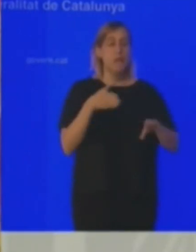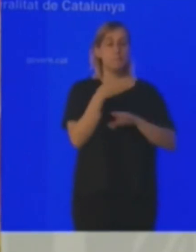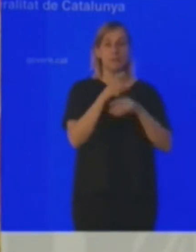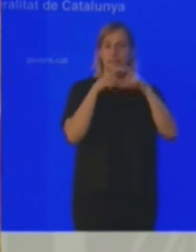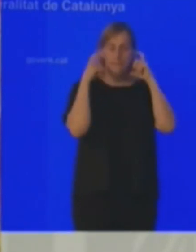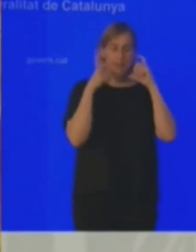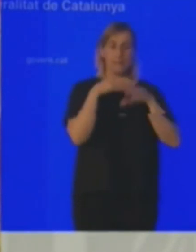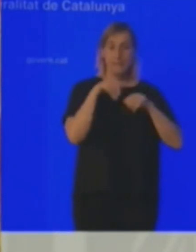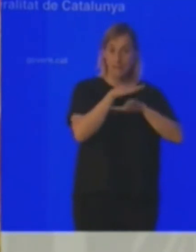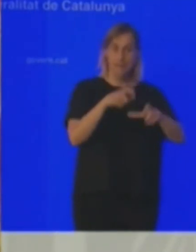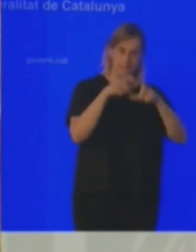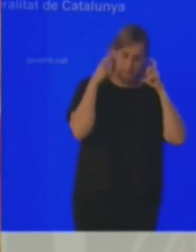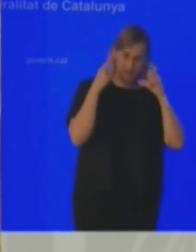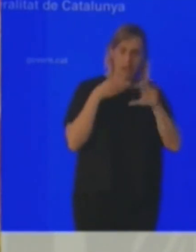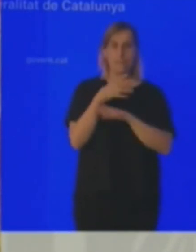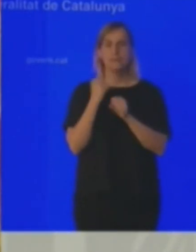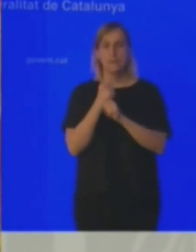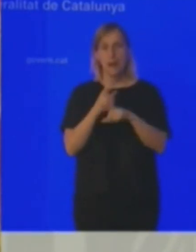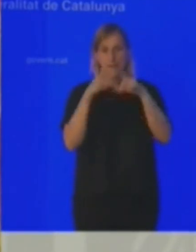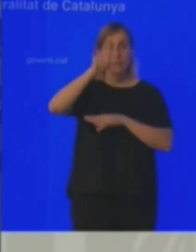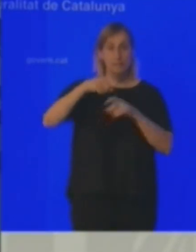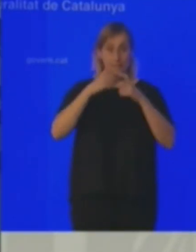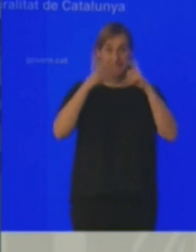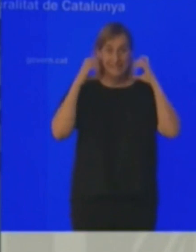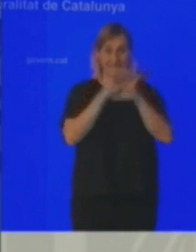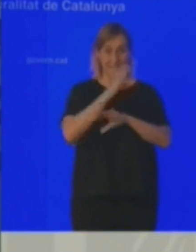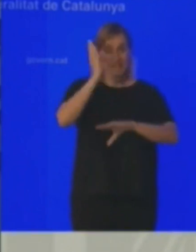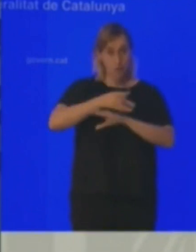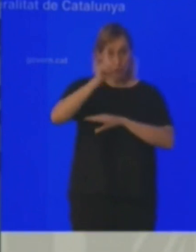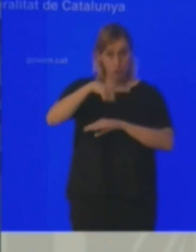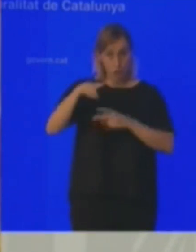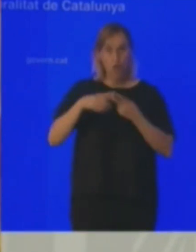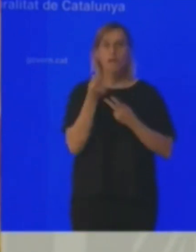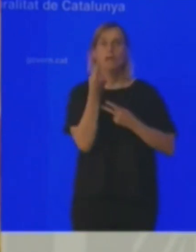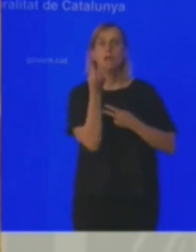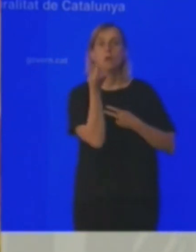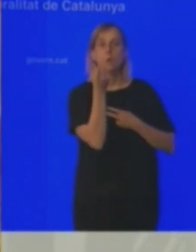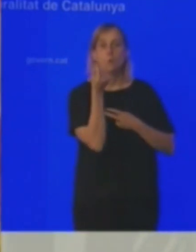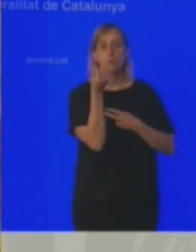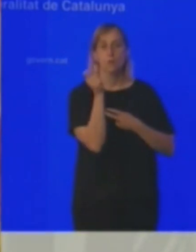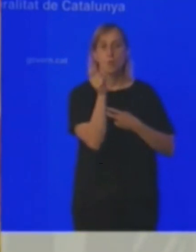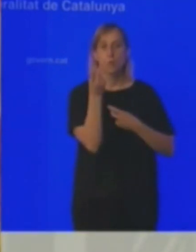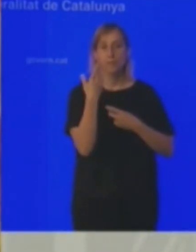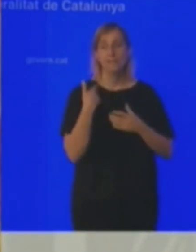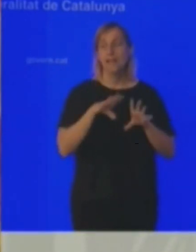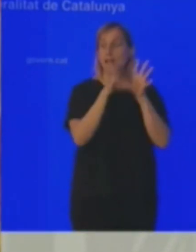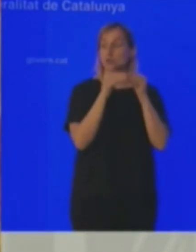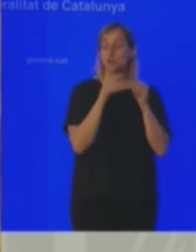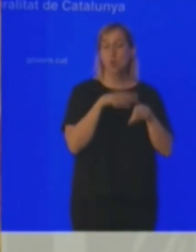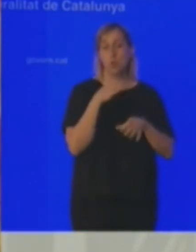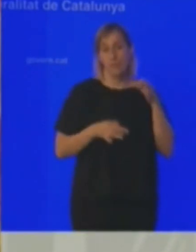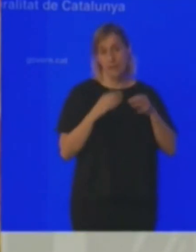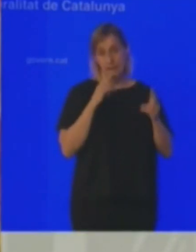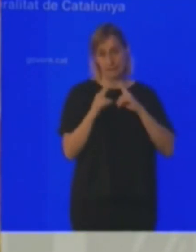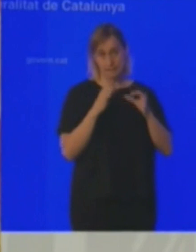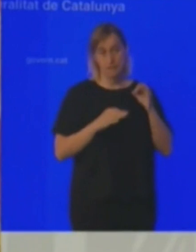playa, se vaya a trabajar, se vaya a dar un paseo. Las resoluciones son jurídicas y por lo tanto llevan